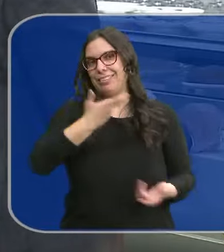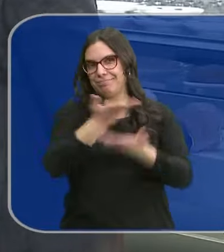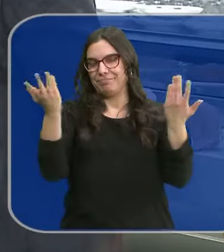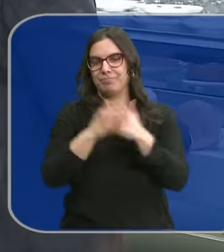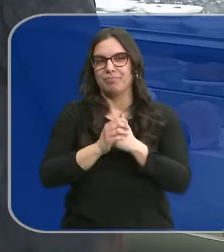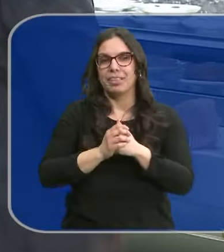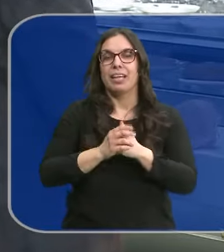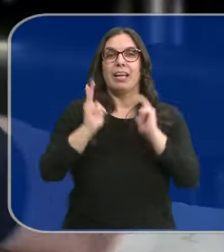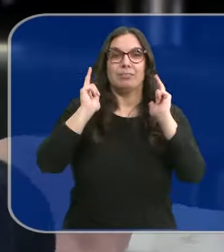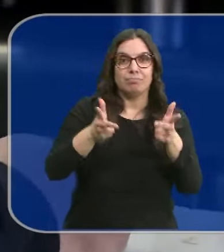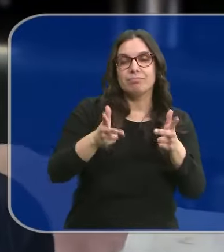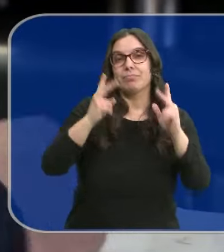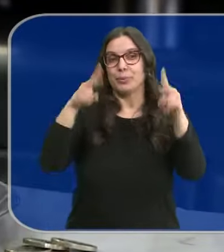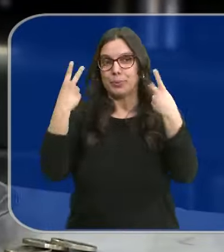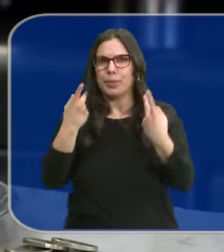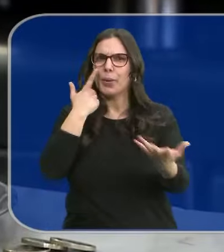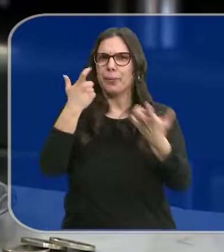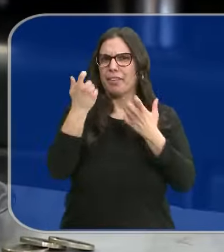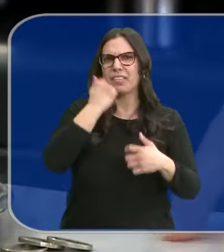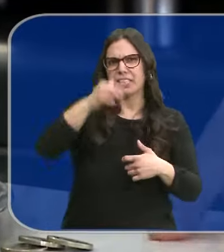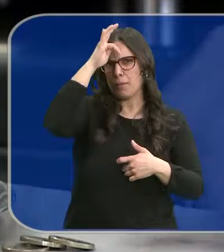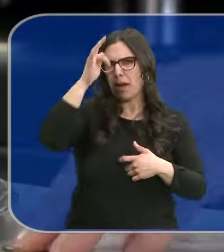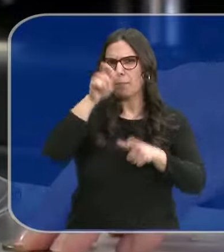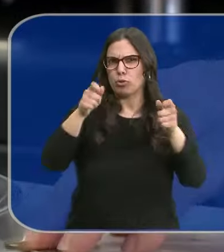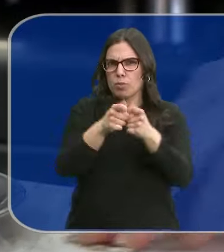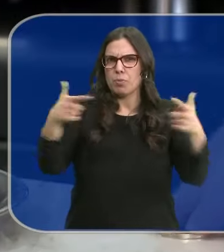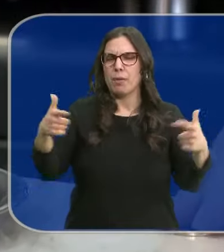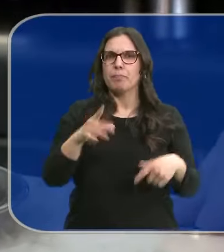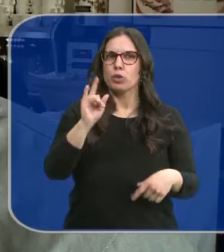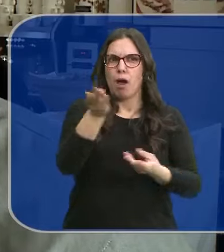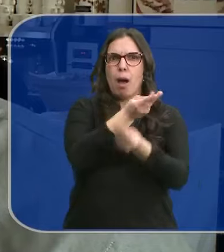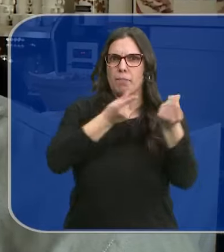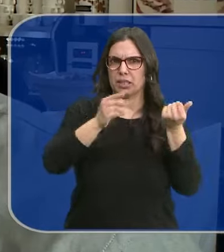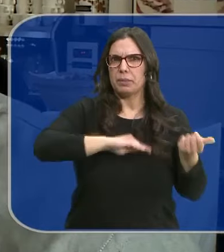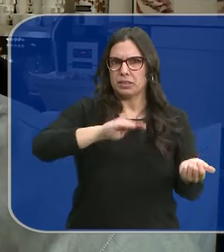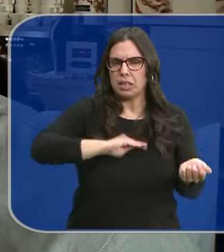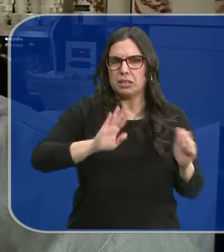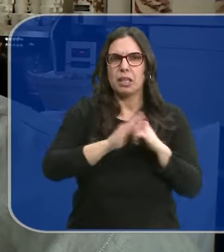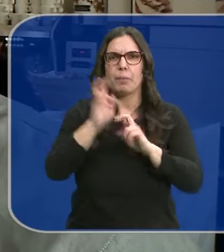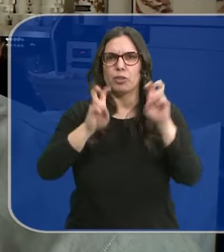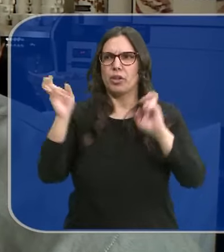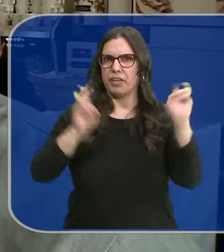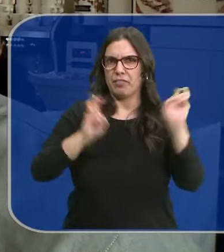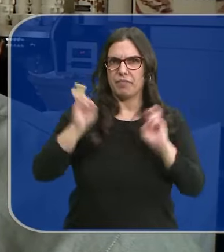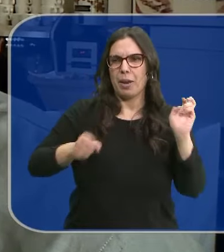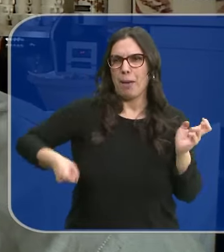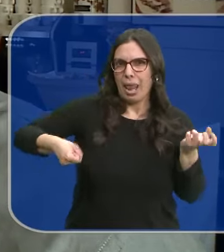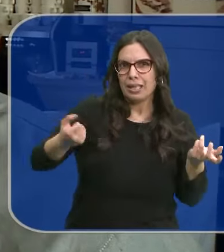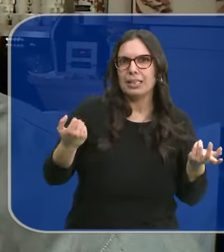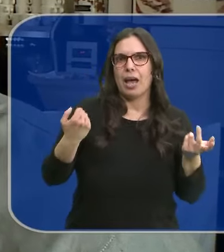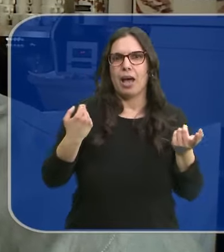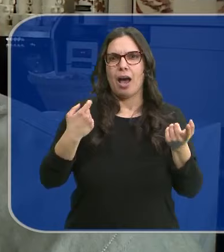hosteleros han notado el incremento de gente durante todo el fin de semana. Ha habido bastante ambiente, ha venido bastante gente con maletas,